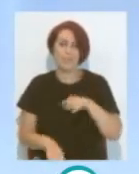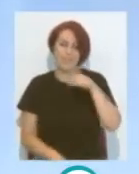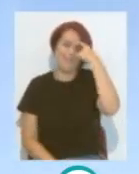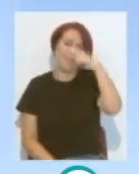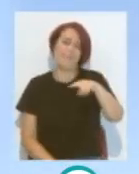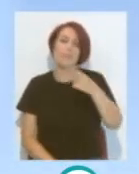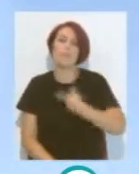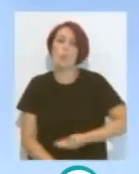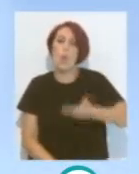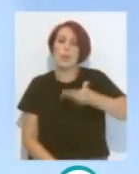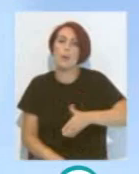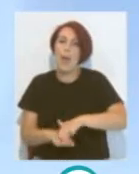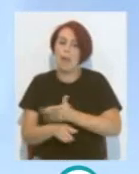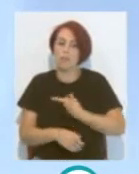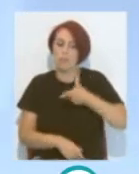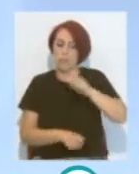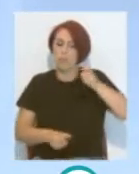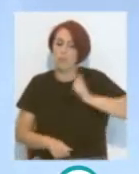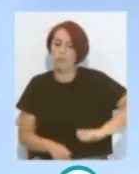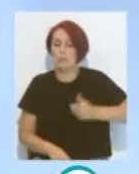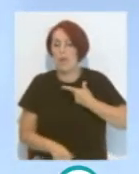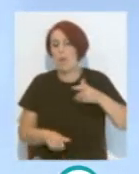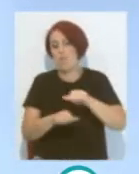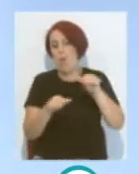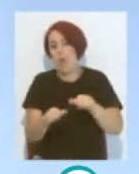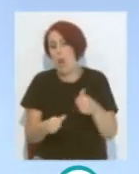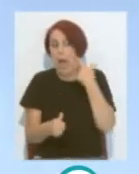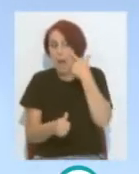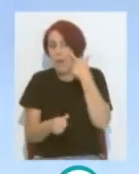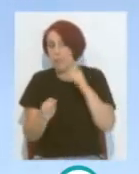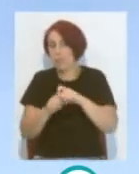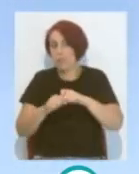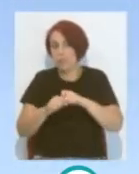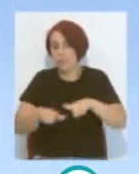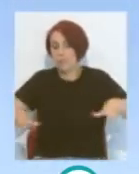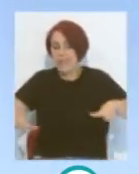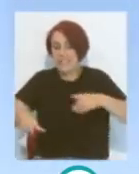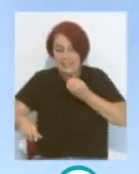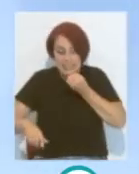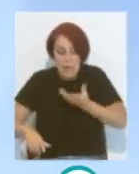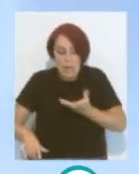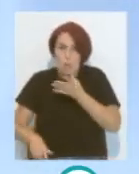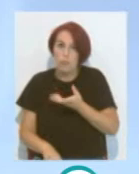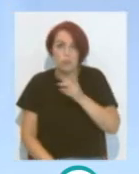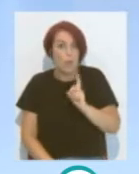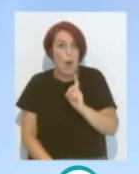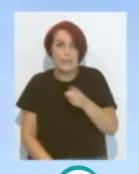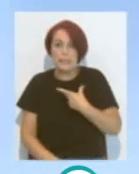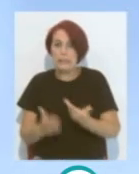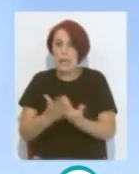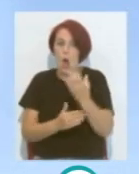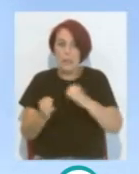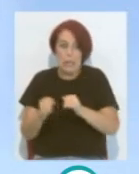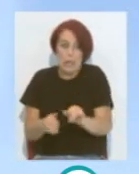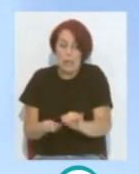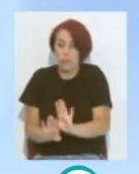Es importante para los profesionales Tener ciertas referencias también del campo Que las tienen pues solo el día de competición Antes